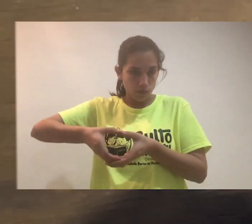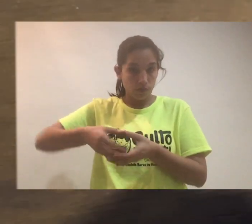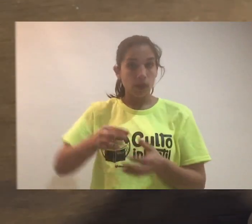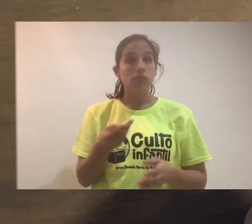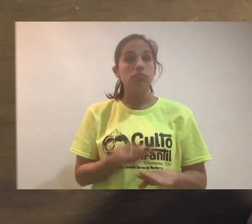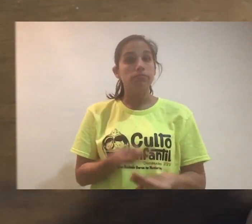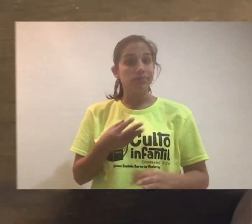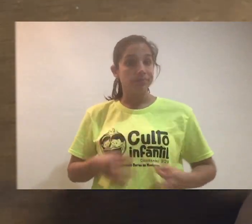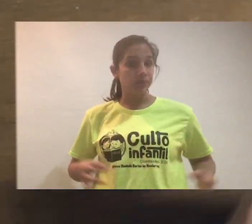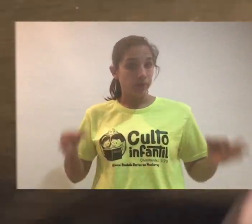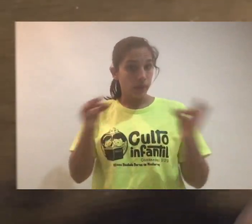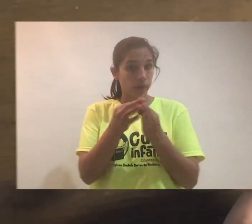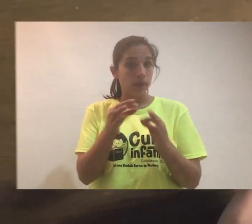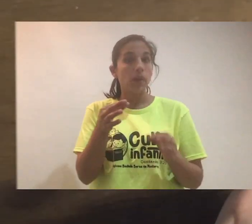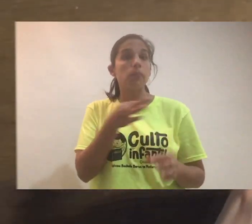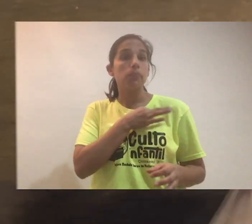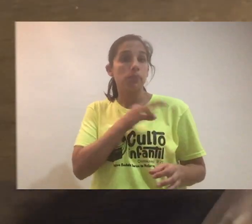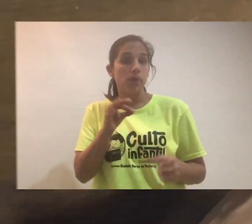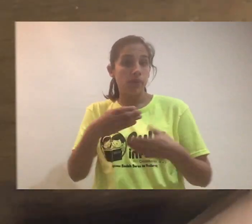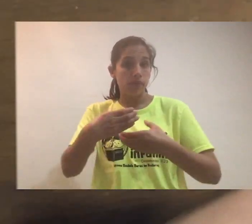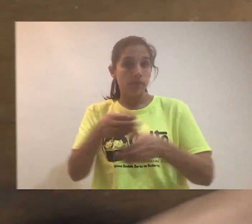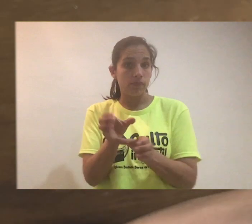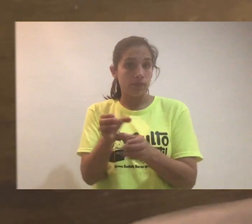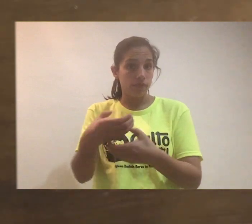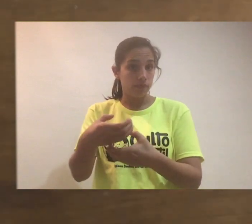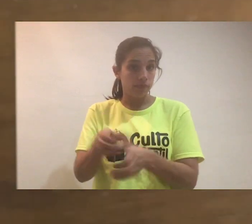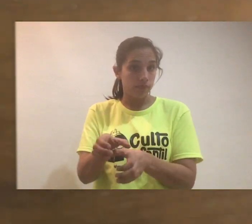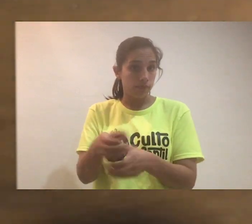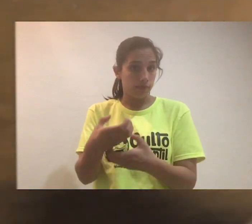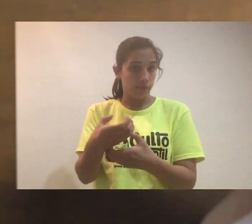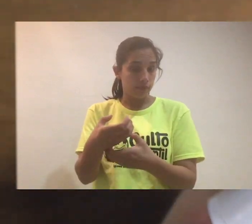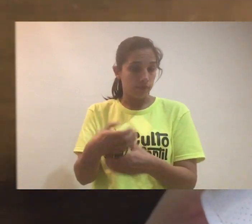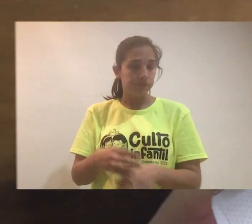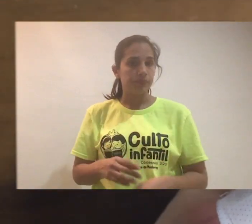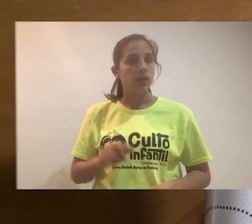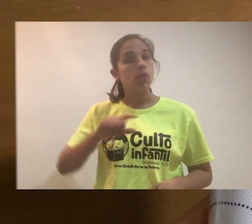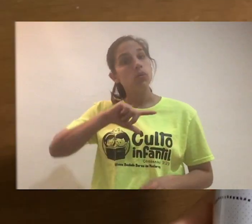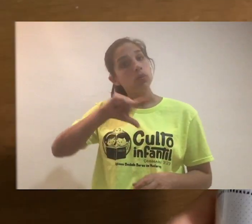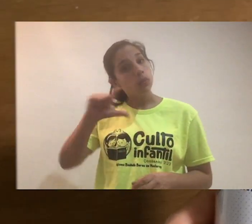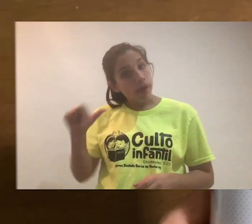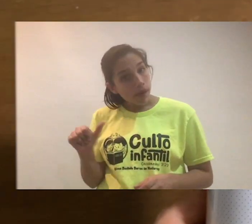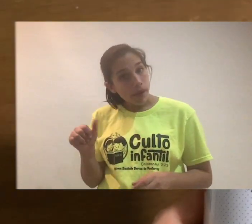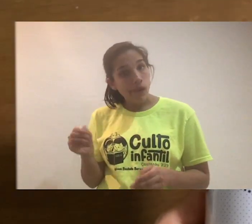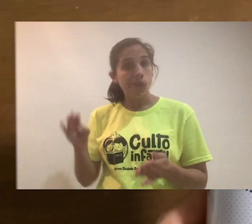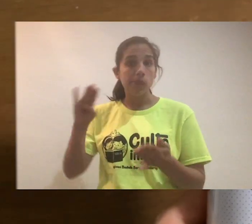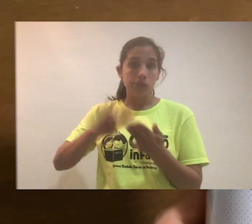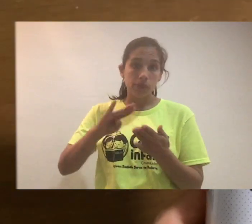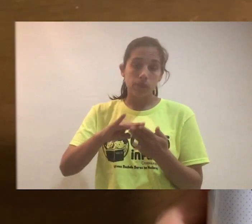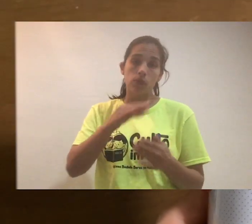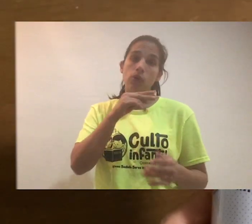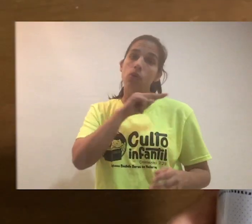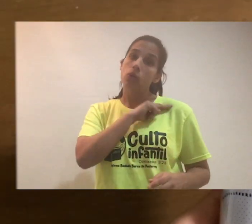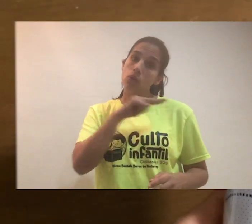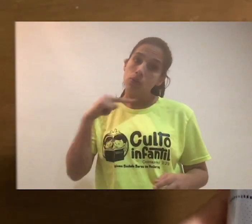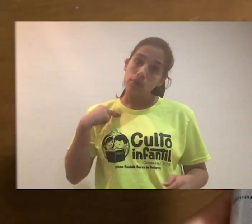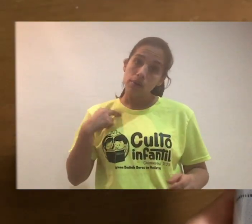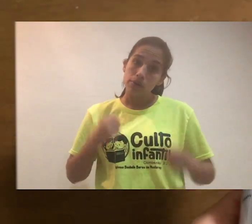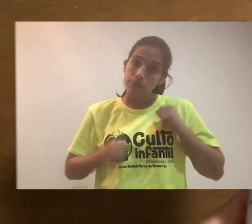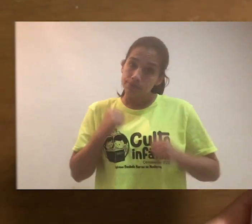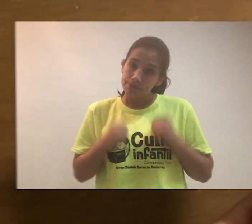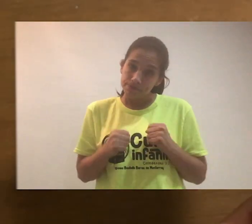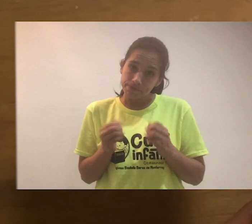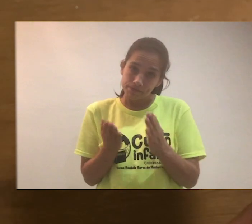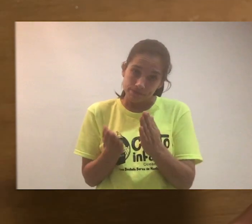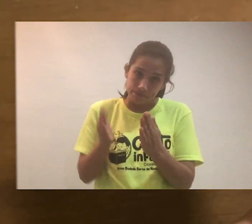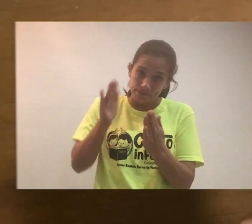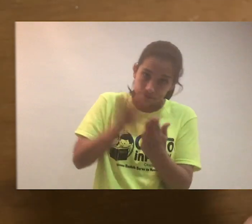Es muy importante que se pueda girar. Y luego, pegamos a nuestro corredor en